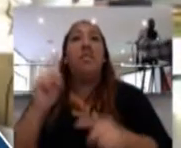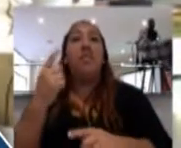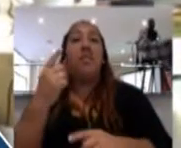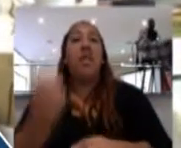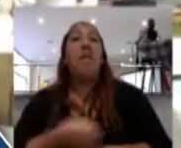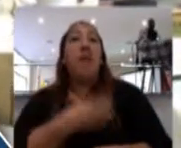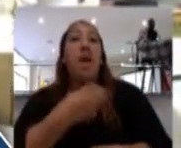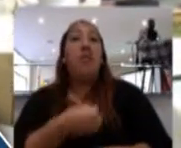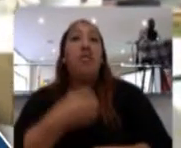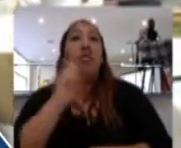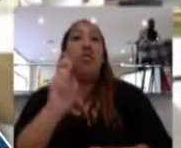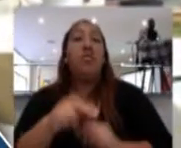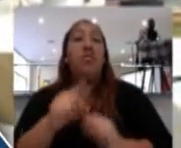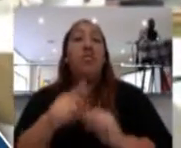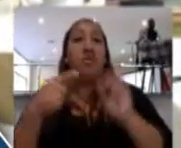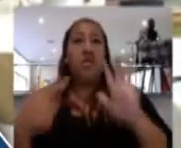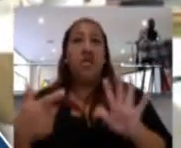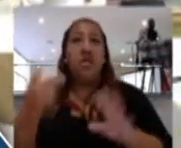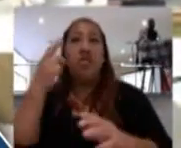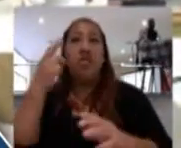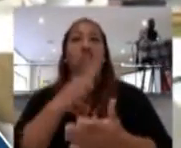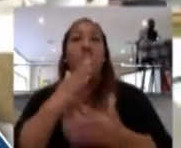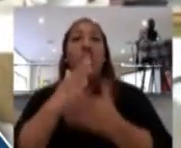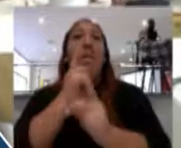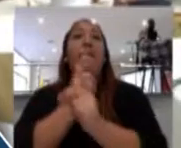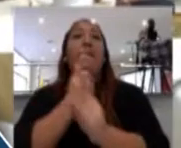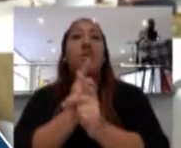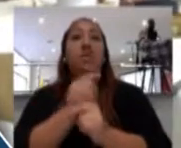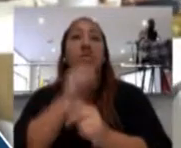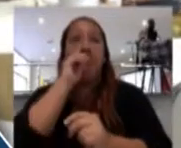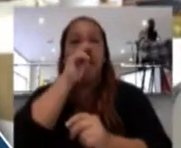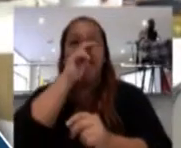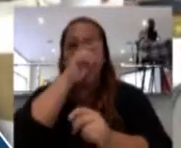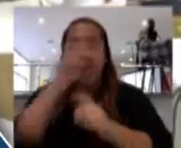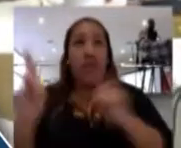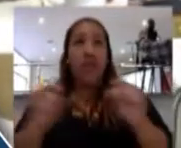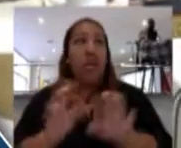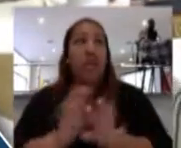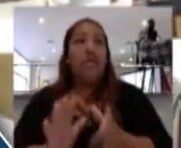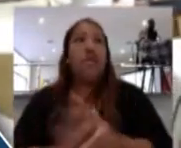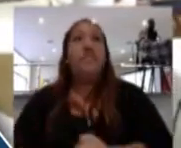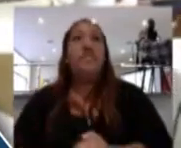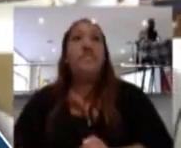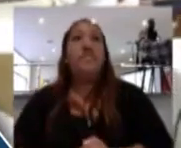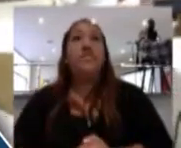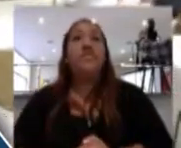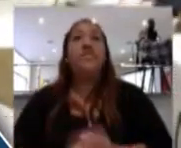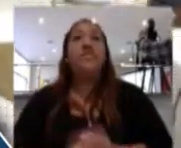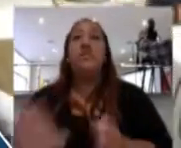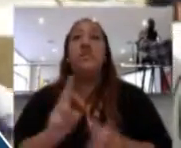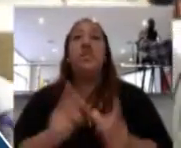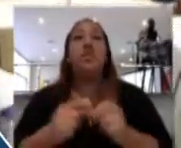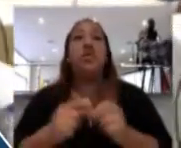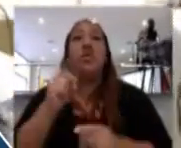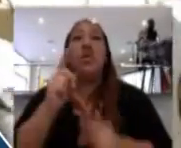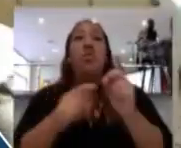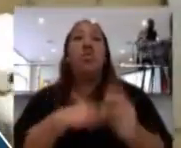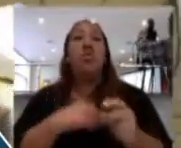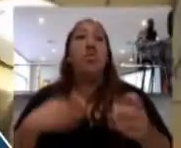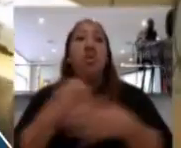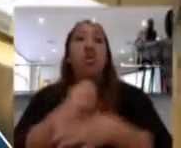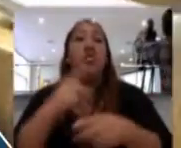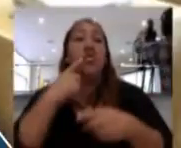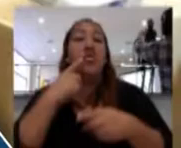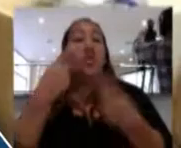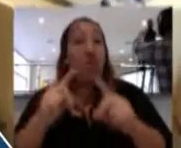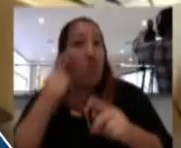mayo del 2017 por motivos personales. Al debate, no viendo debate, procederemos a votar a aquellos miembros del Consejo